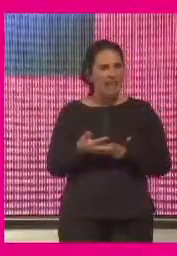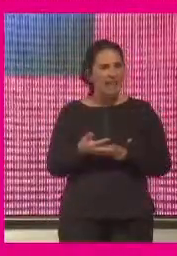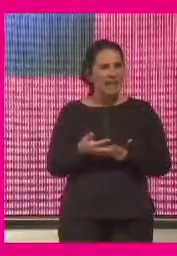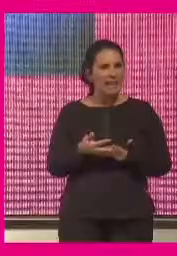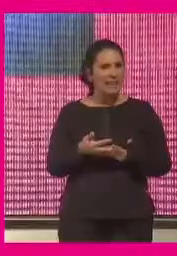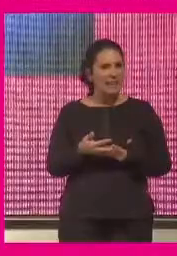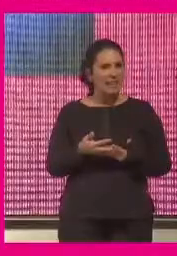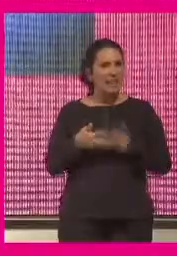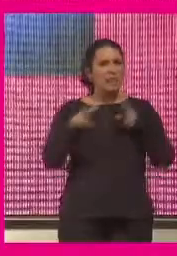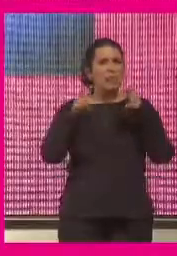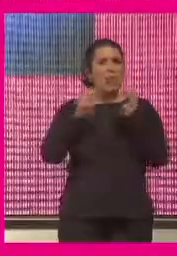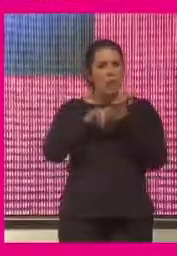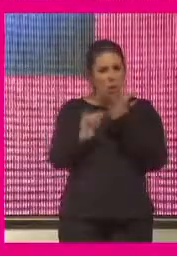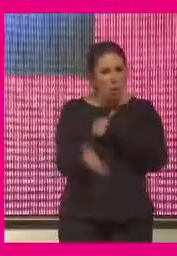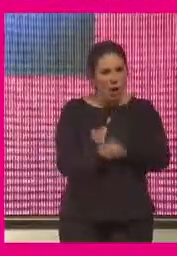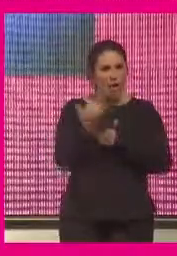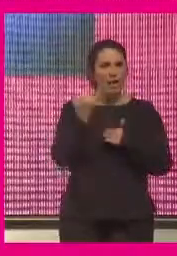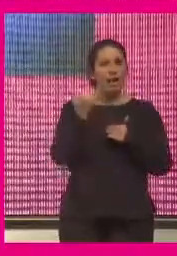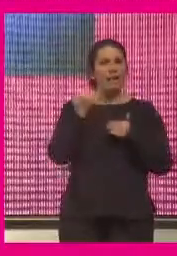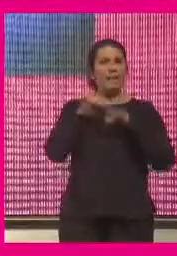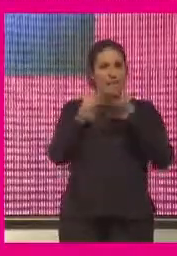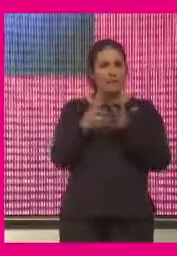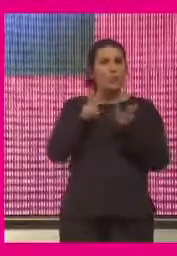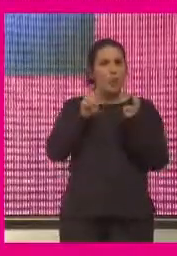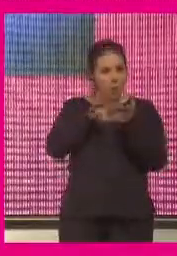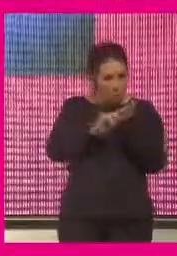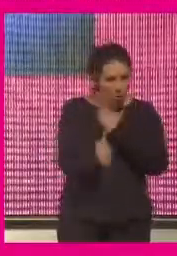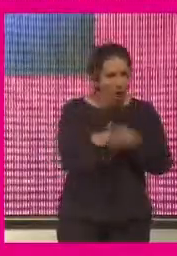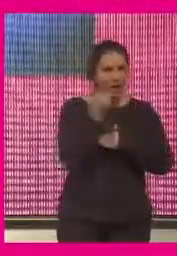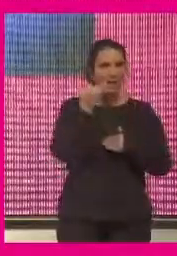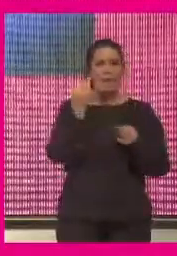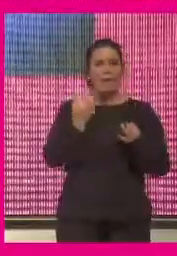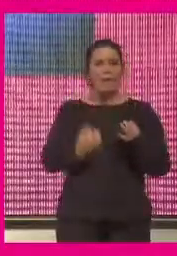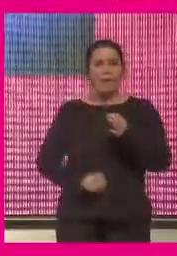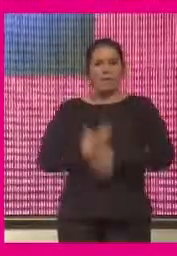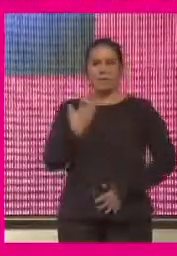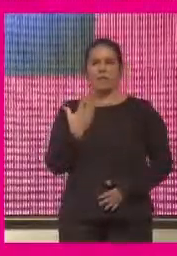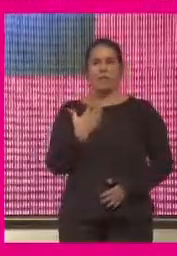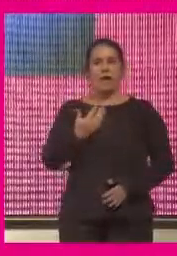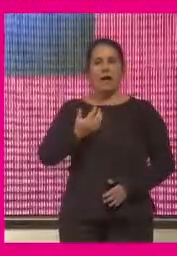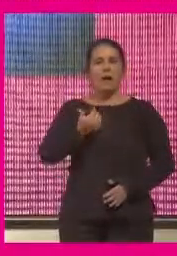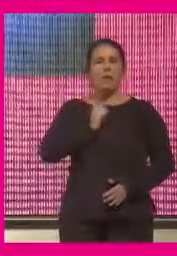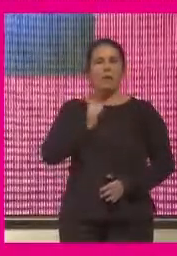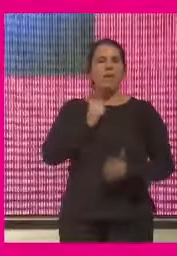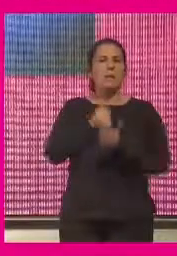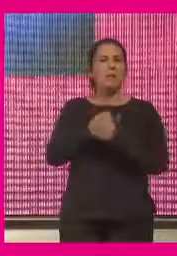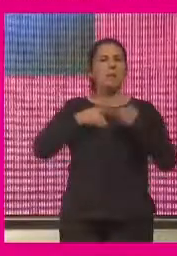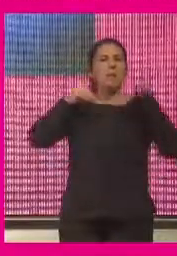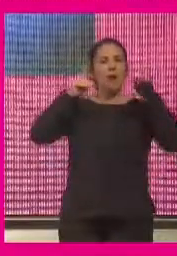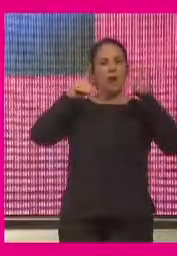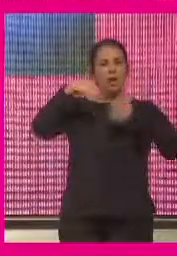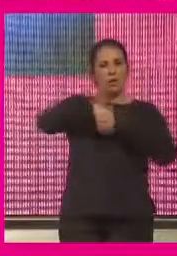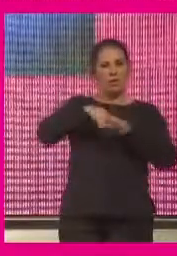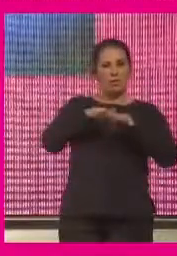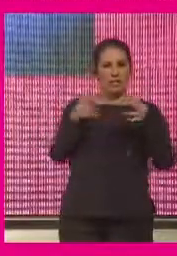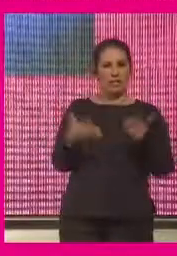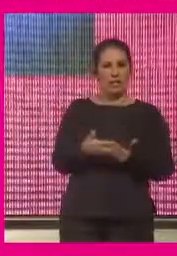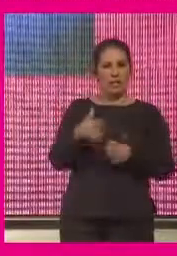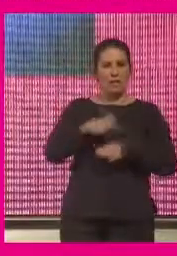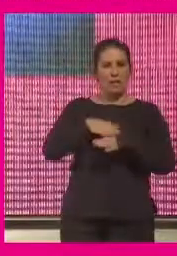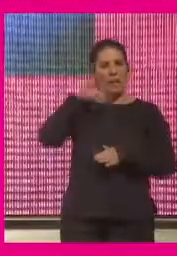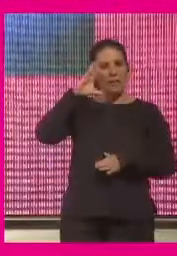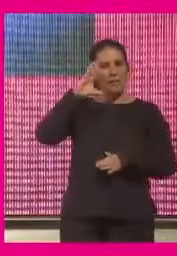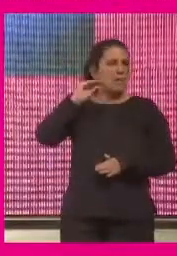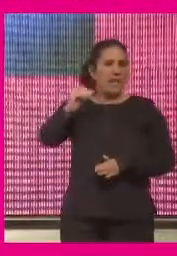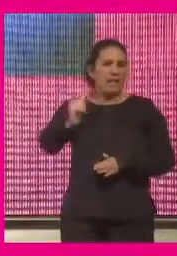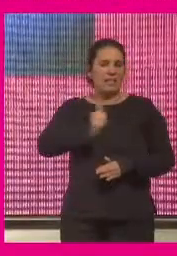online no es solo un canal es un nuevo lenguaje y tenemos que sacar toda la capacidad pedagógica que puede suponer por ejemplo aplicar la inteligencia artificial